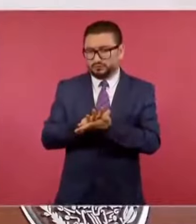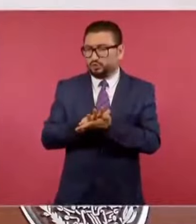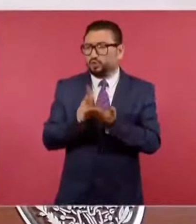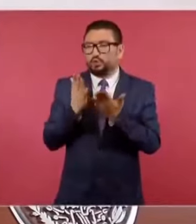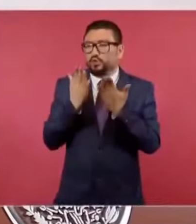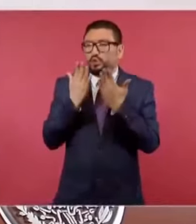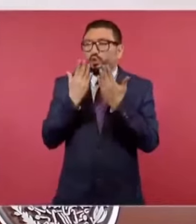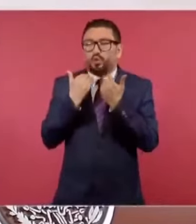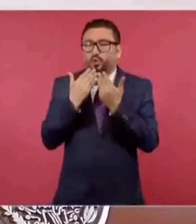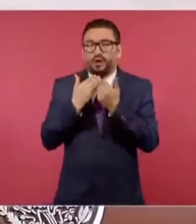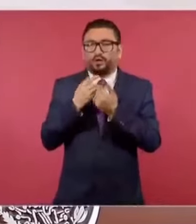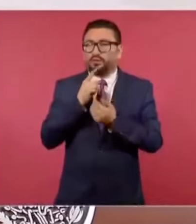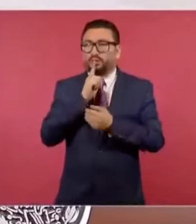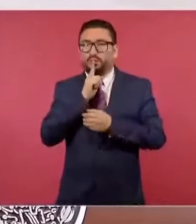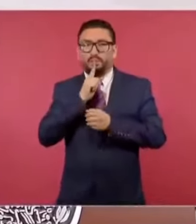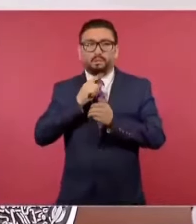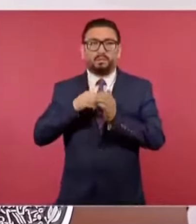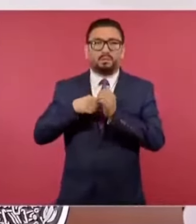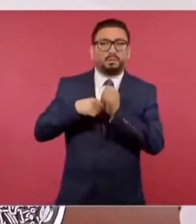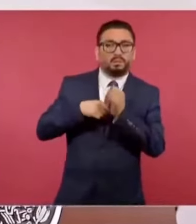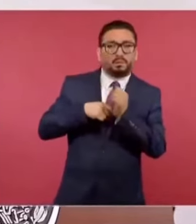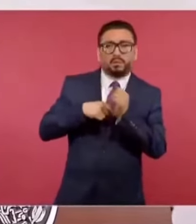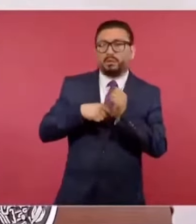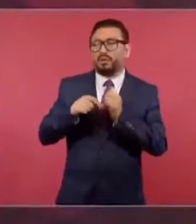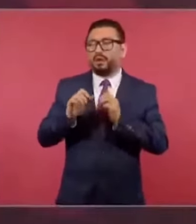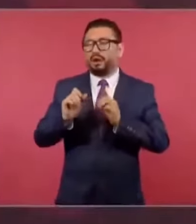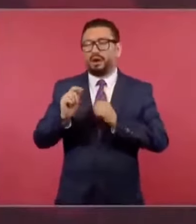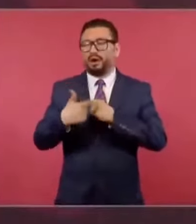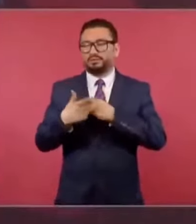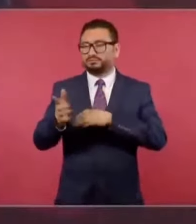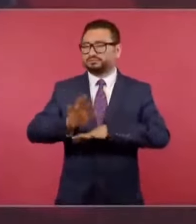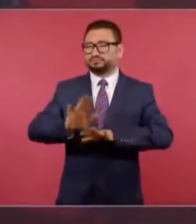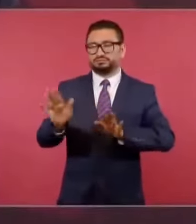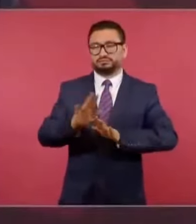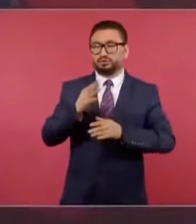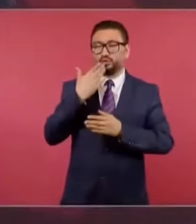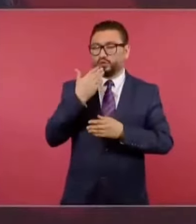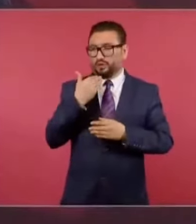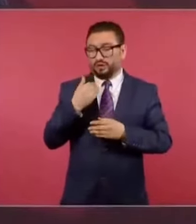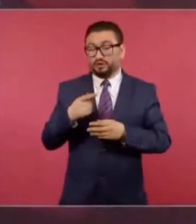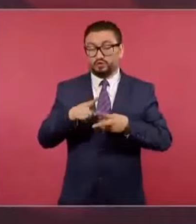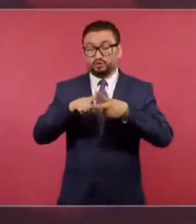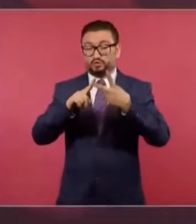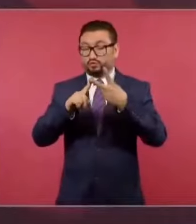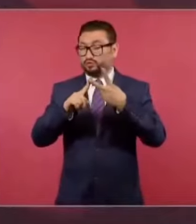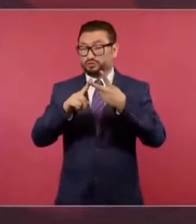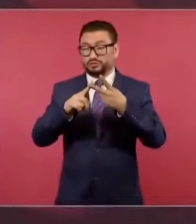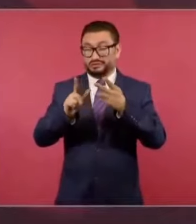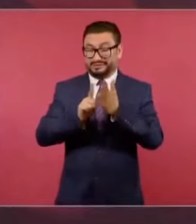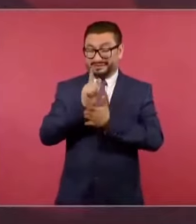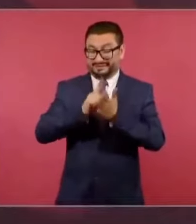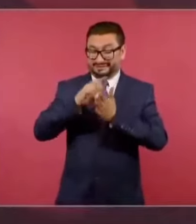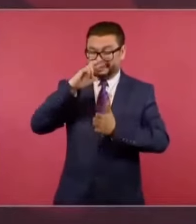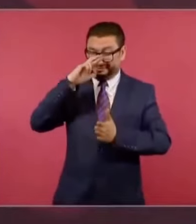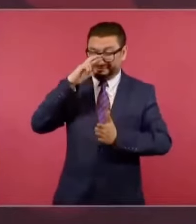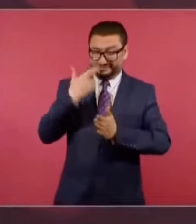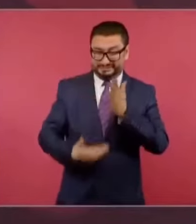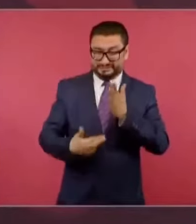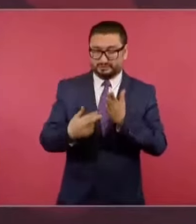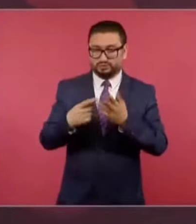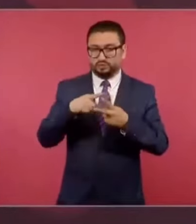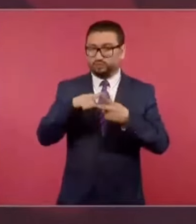cifra negra. O sea, hay dos delitos que